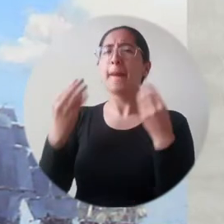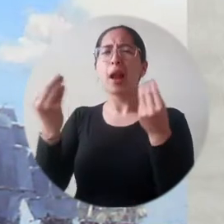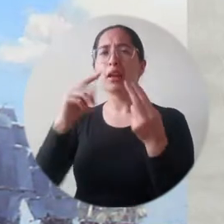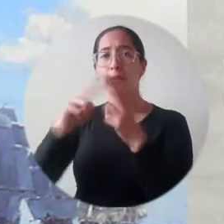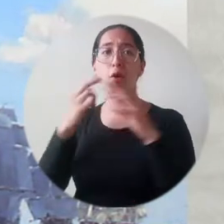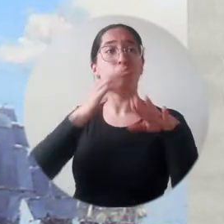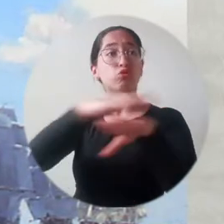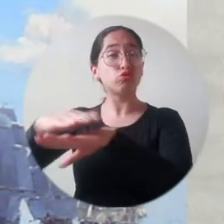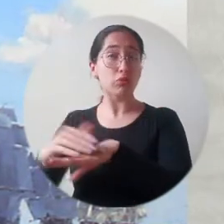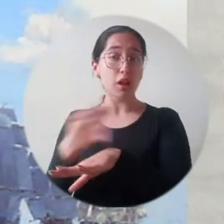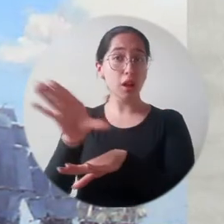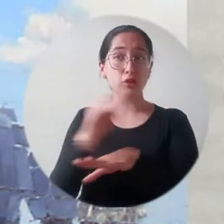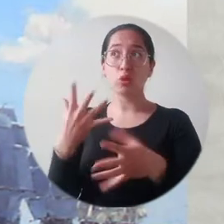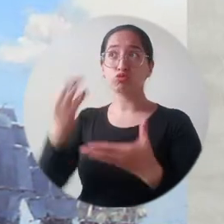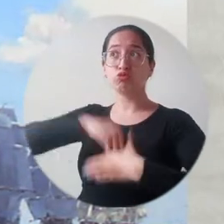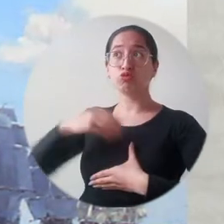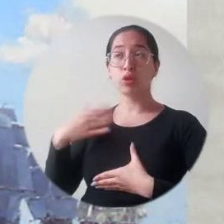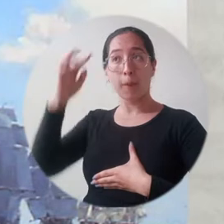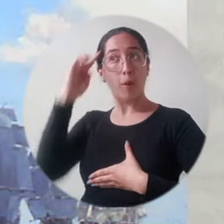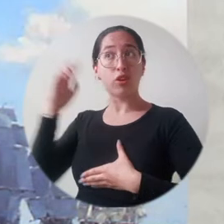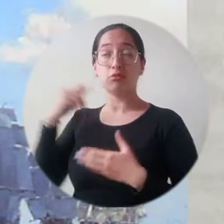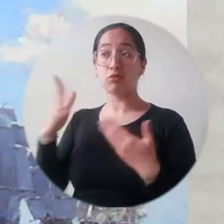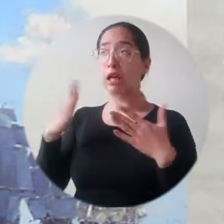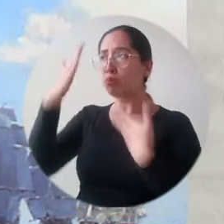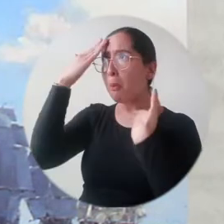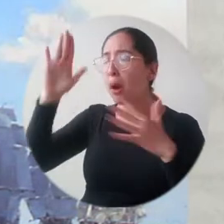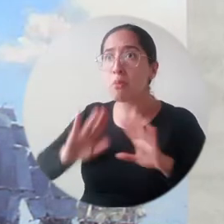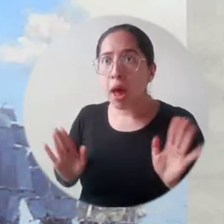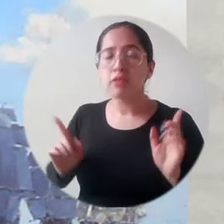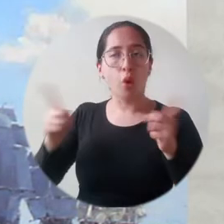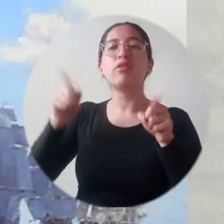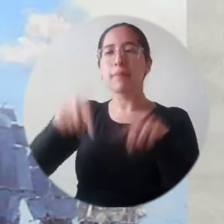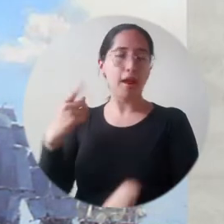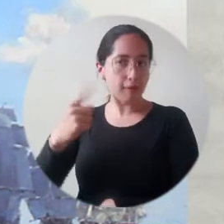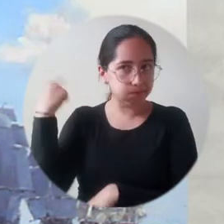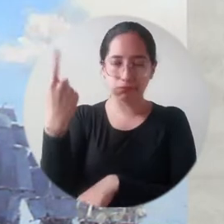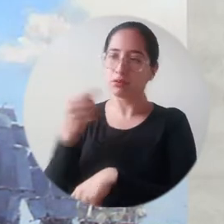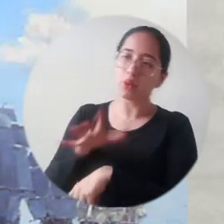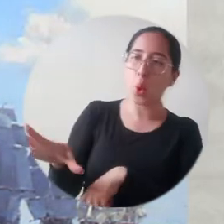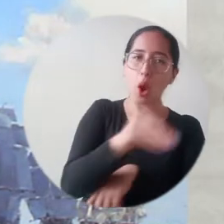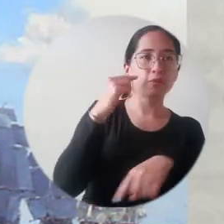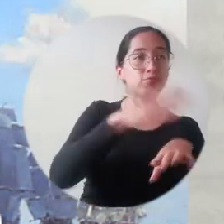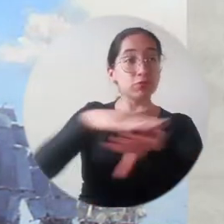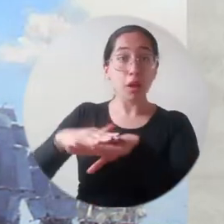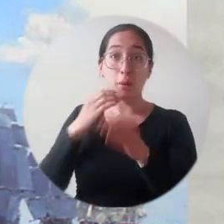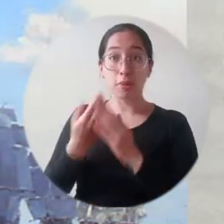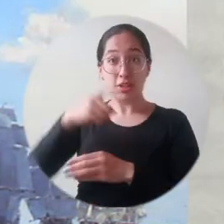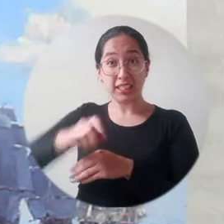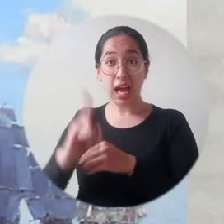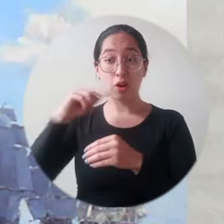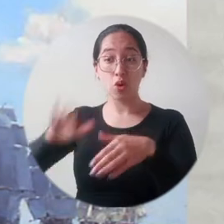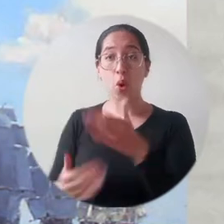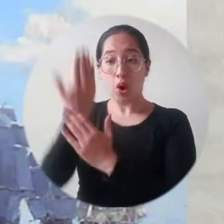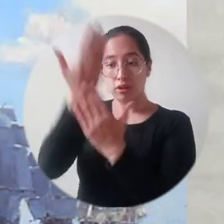espacios como estos para mantener actualizados no solamente a la comunidad académica, sino también a la comunidad en general, que se ven involucrados